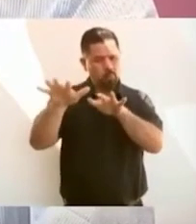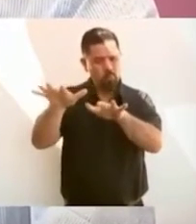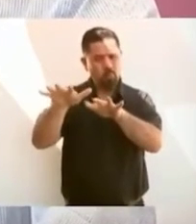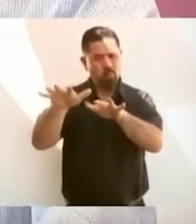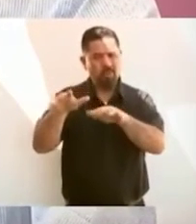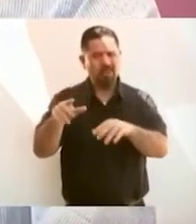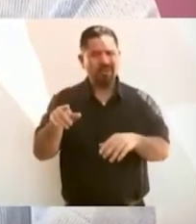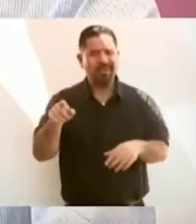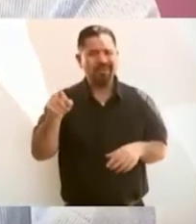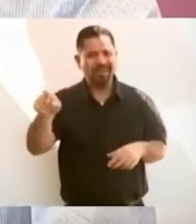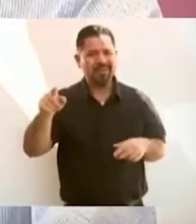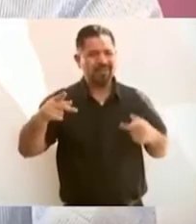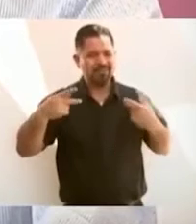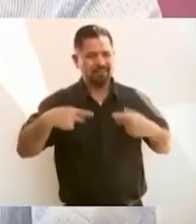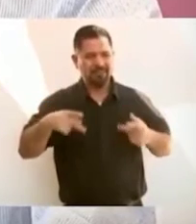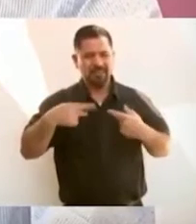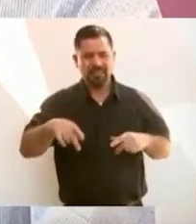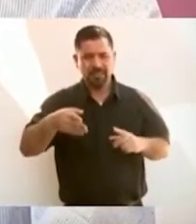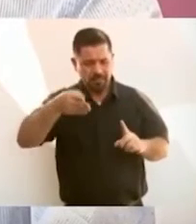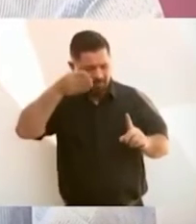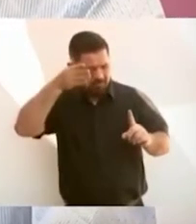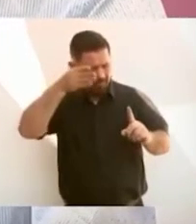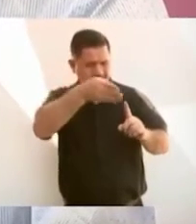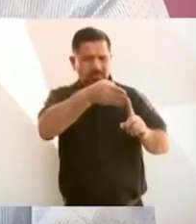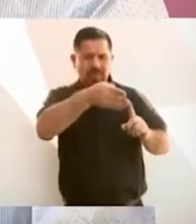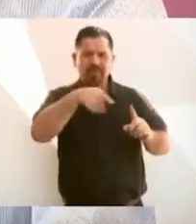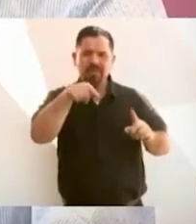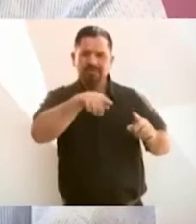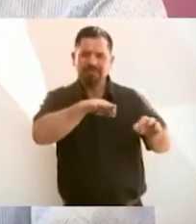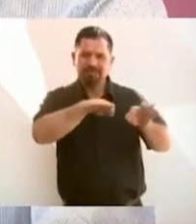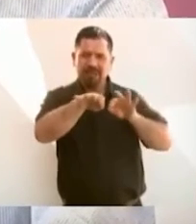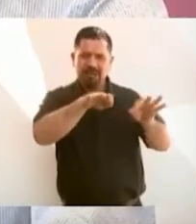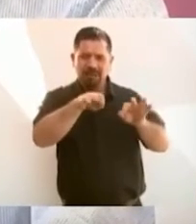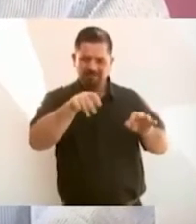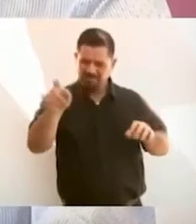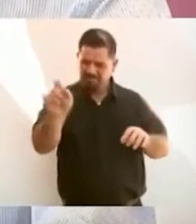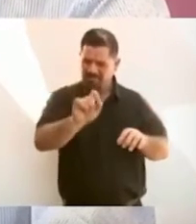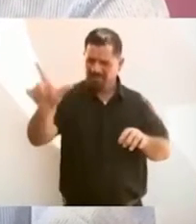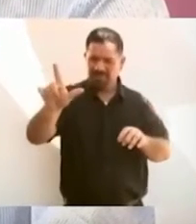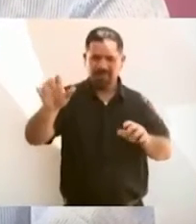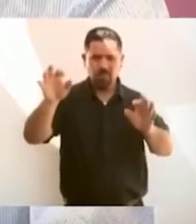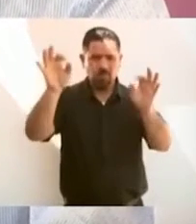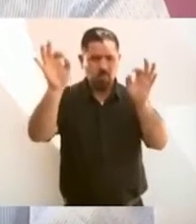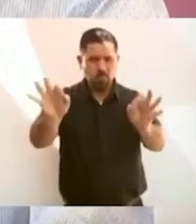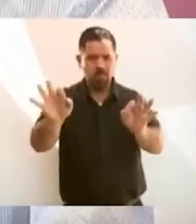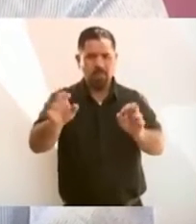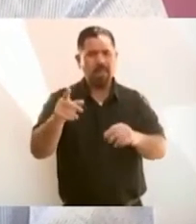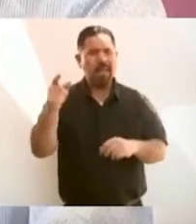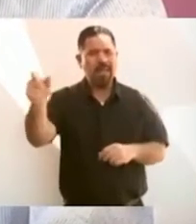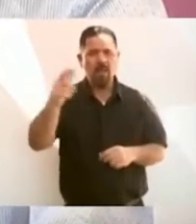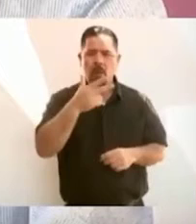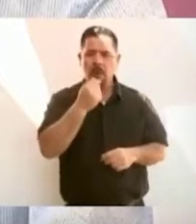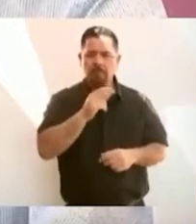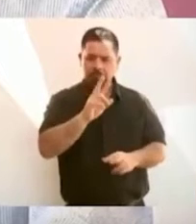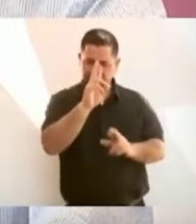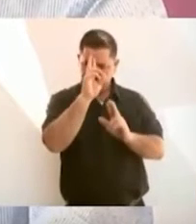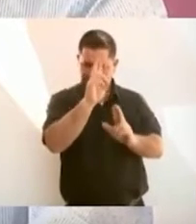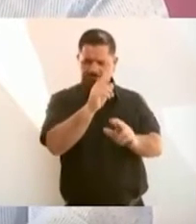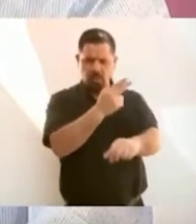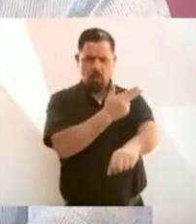dedicada al trabajo, un profesional y sobre todo un hombre honesto